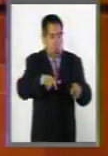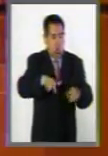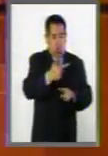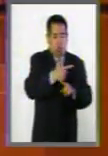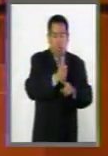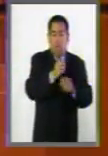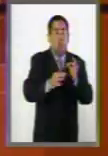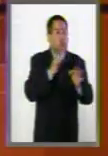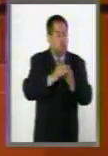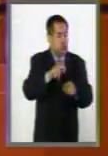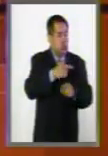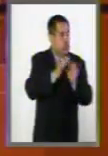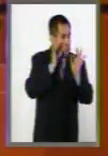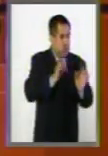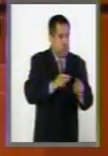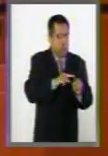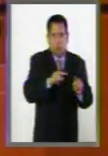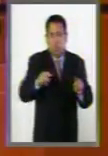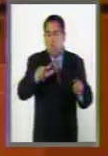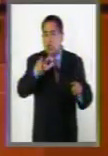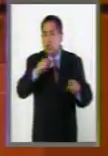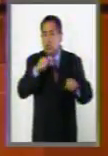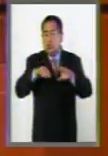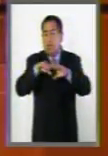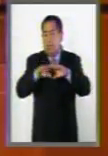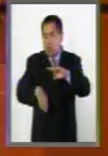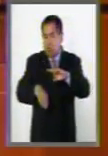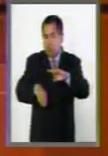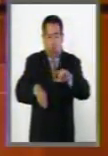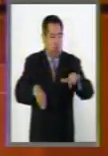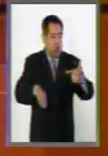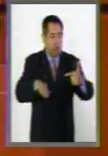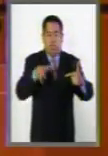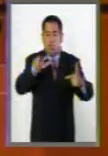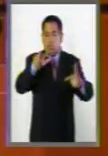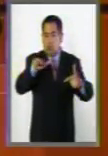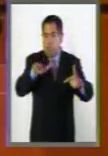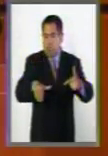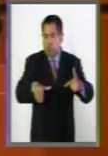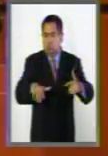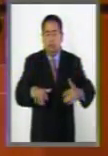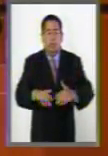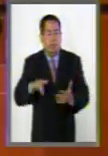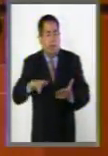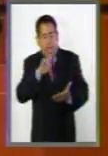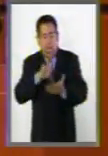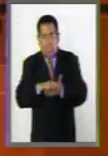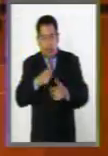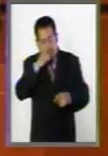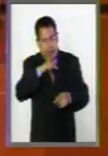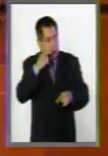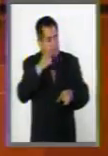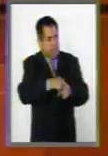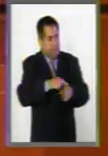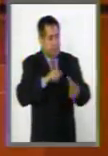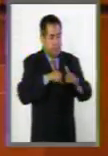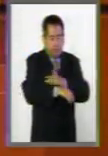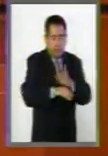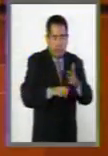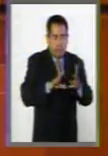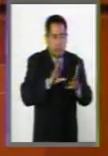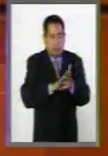años cumplidos y hasta menos de 18 años. La ley establece sanciones privativas de la libertad y no